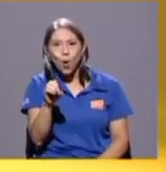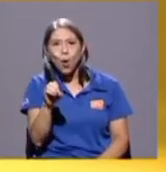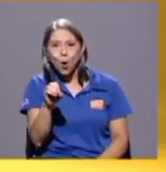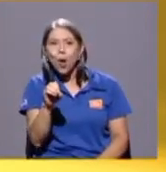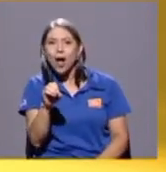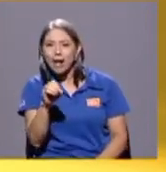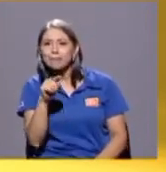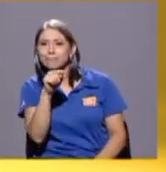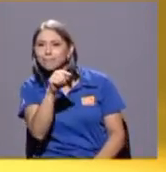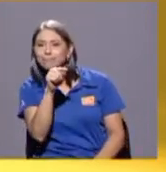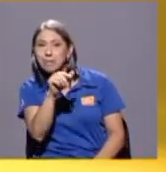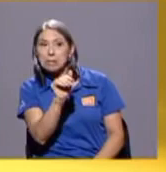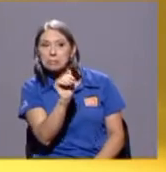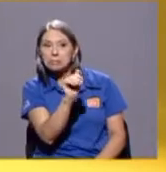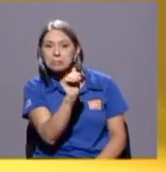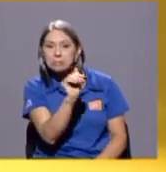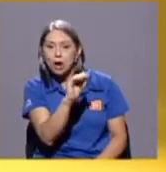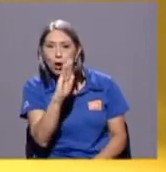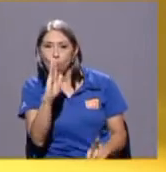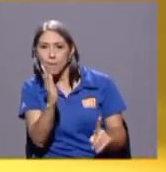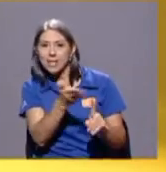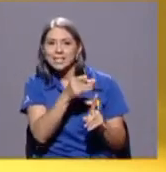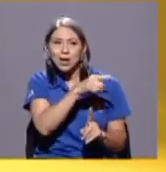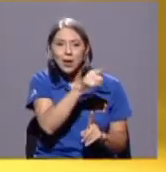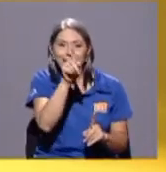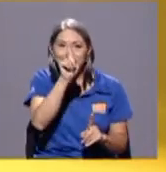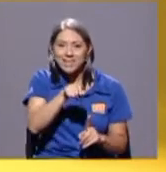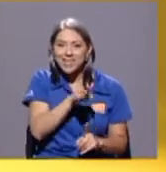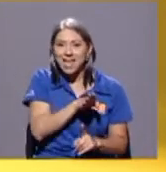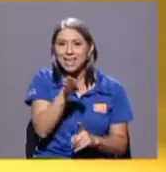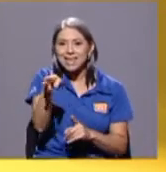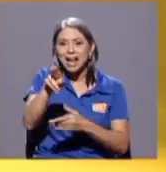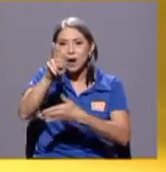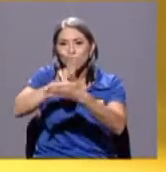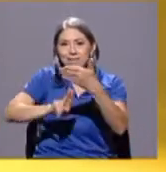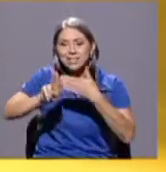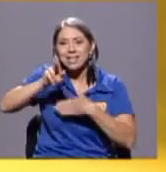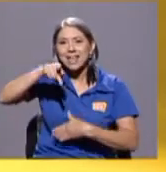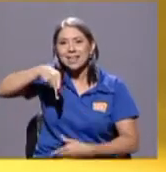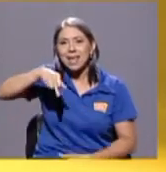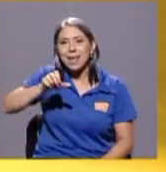debía ir a la Universidad de Pensilvania y